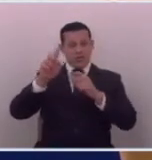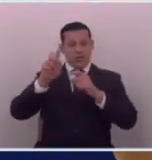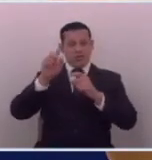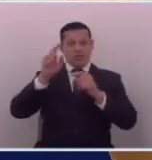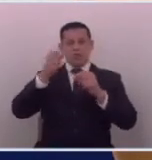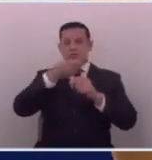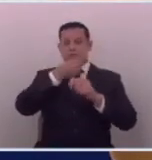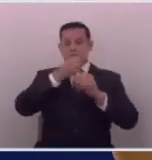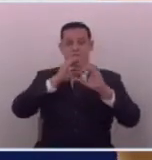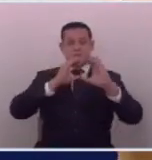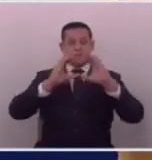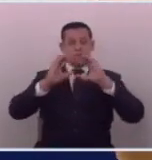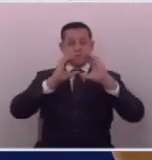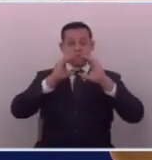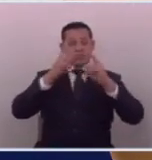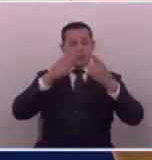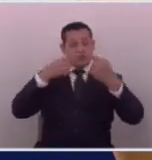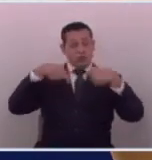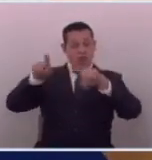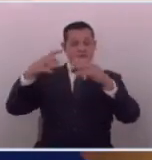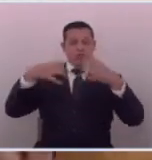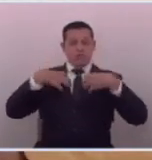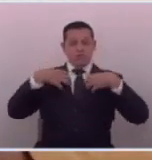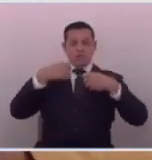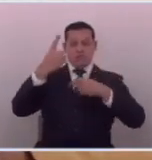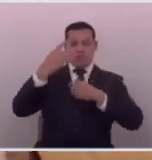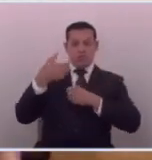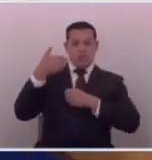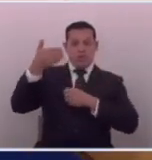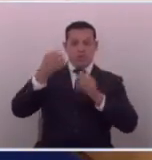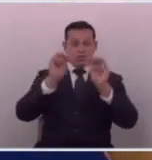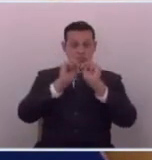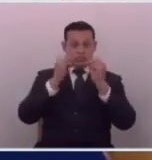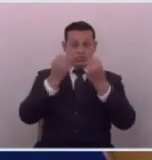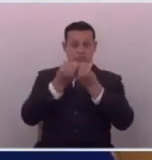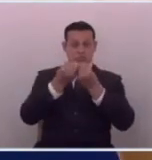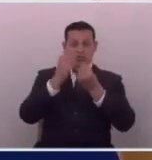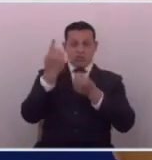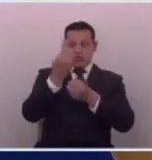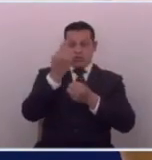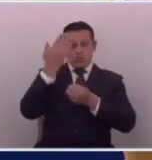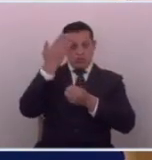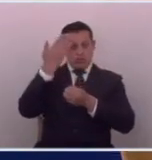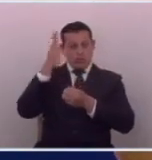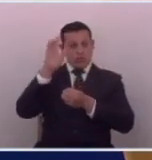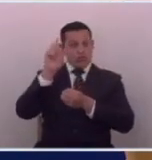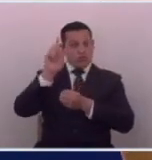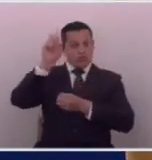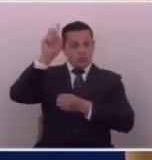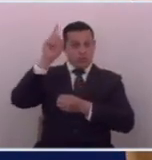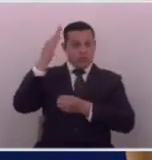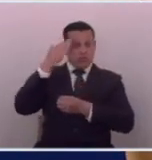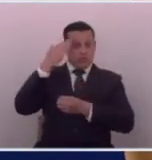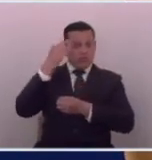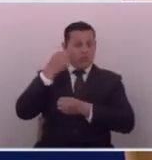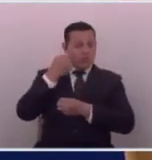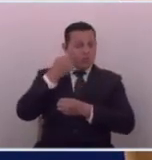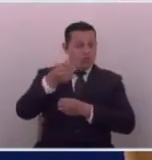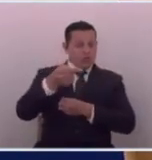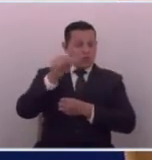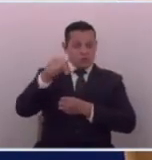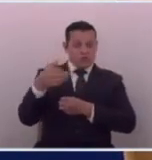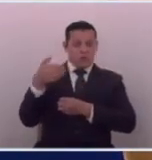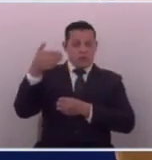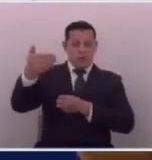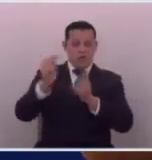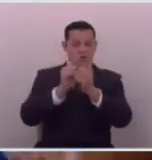periodista entre comillas que se fue a vivir un año con pandillas y solo Dios sabe todo de lo que él fue cómplice durante ese